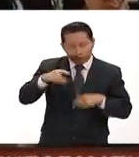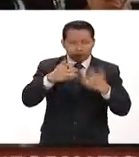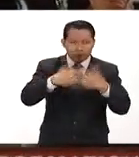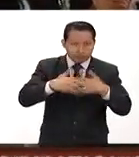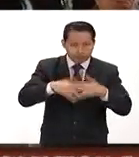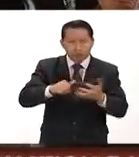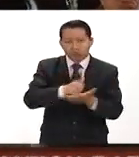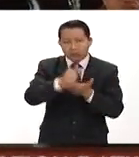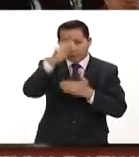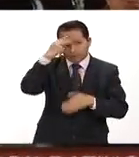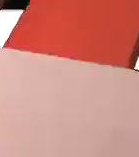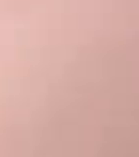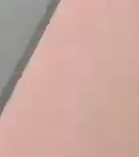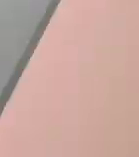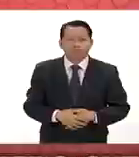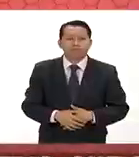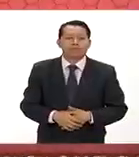de México